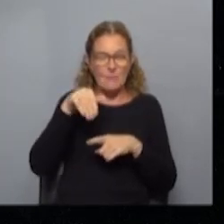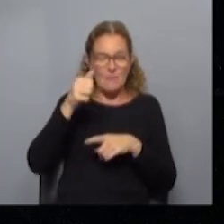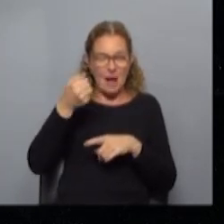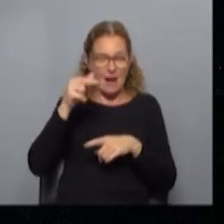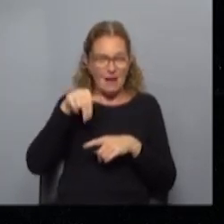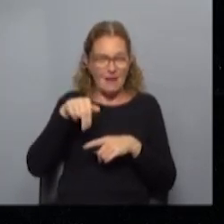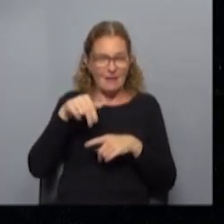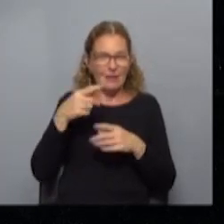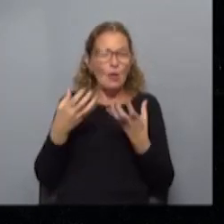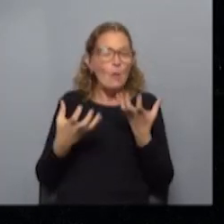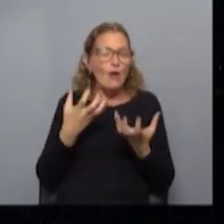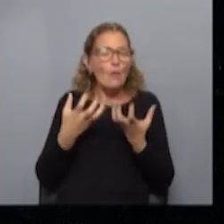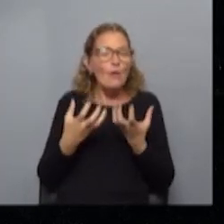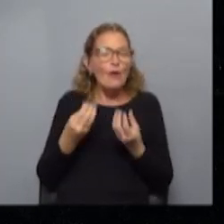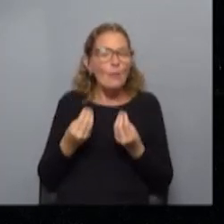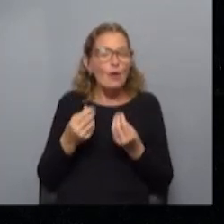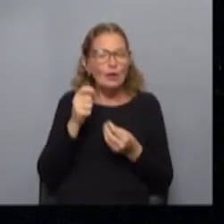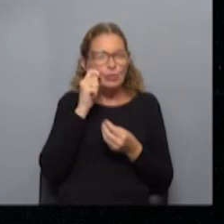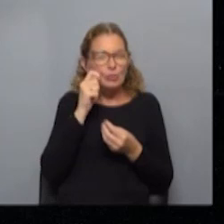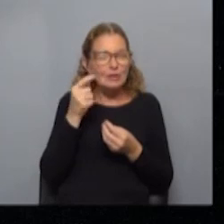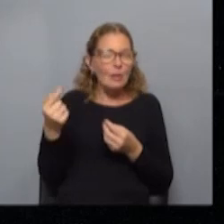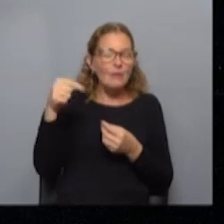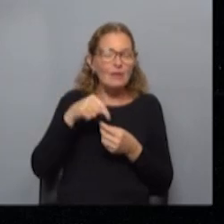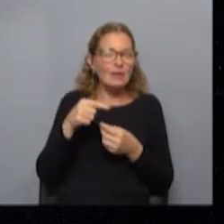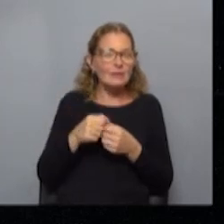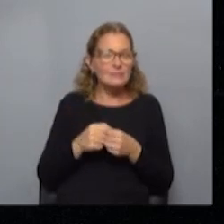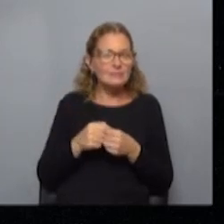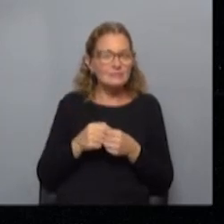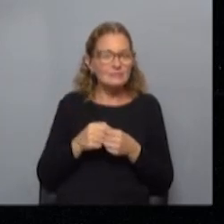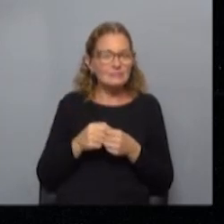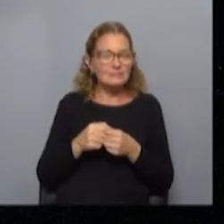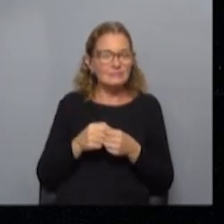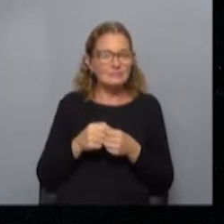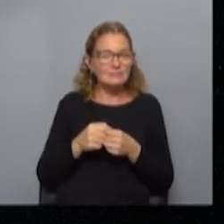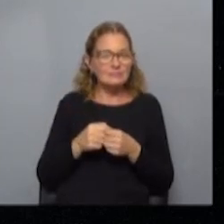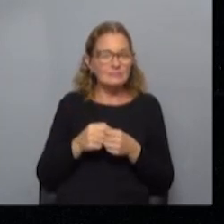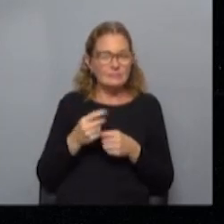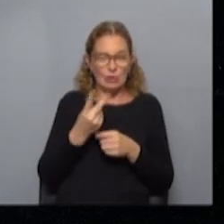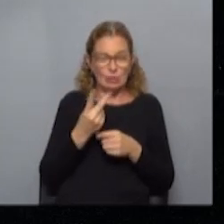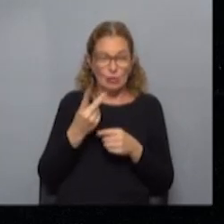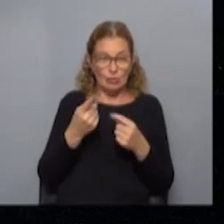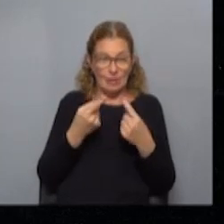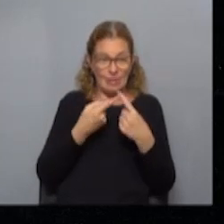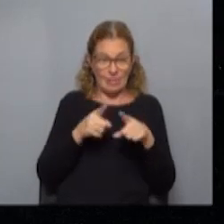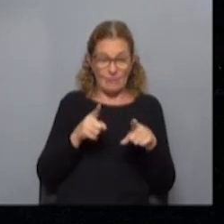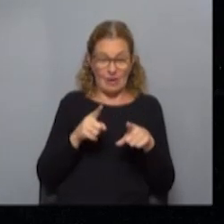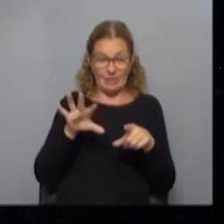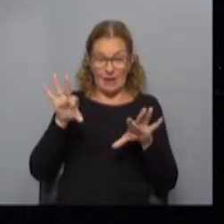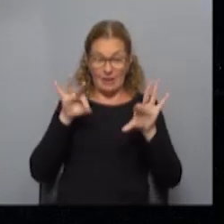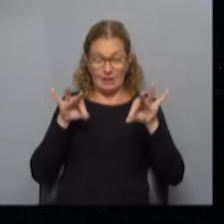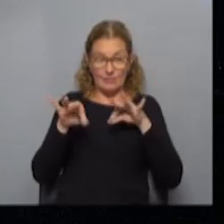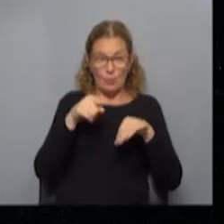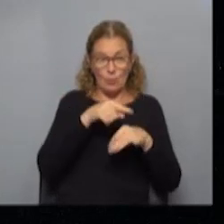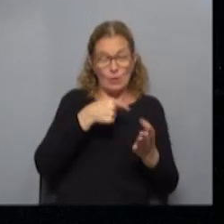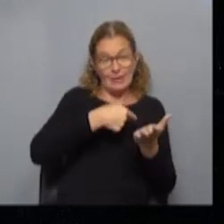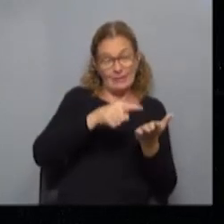y al perfil de los turistas que allí concurren? son dos opciones distintas sin duda una es